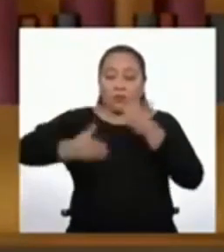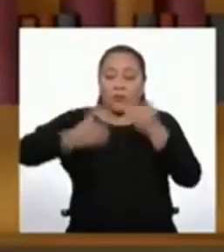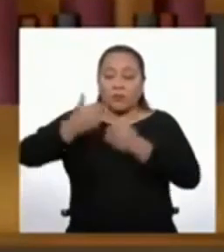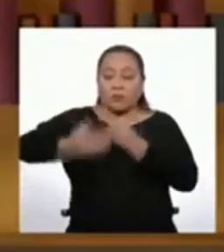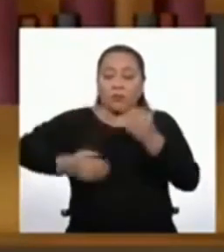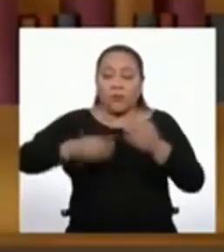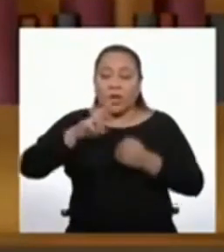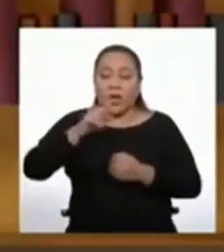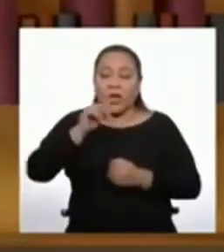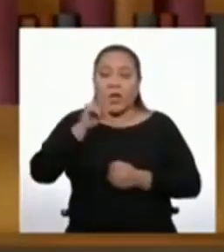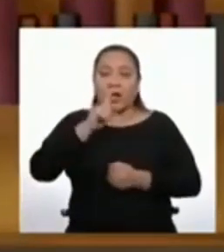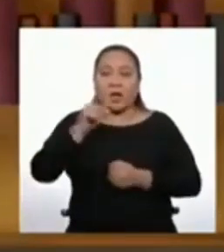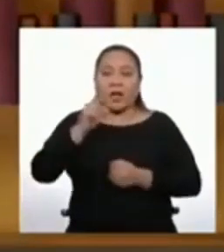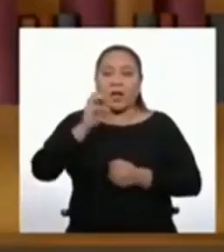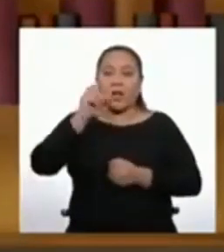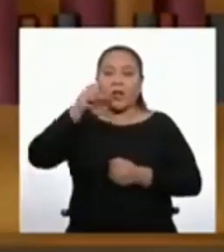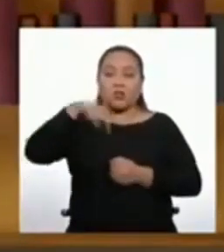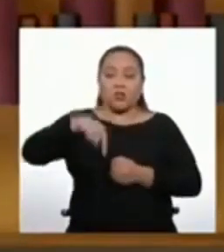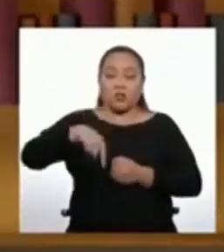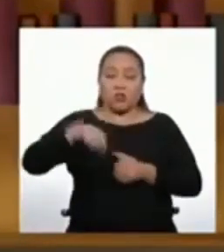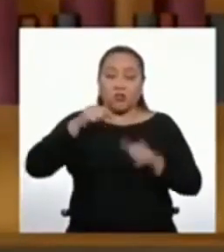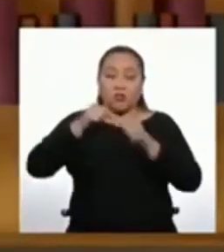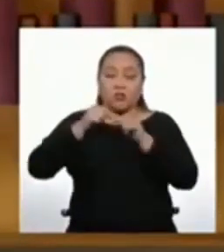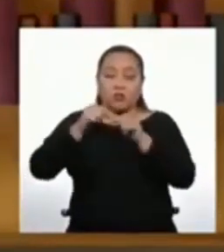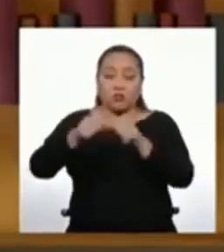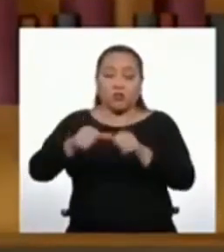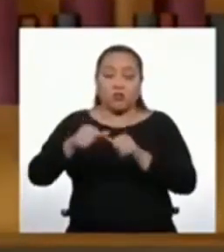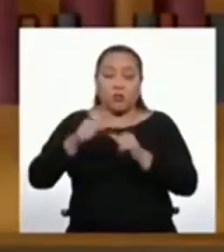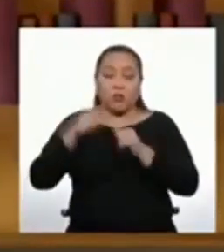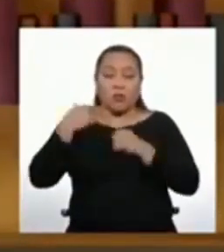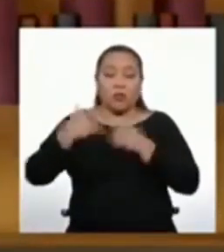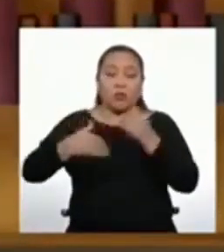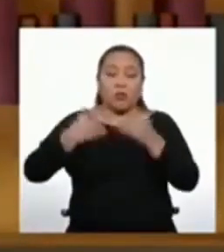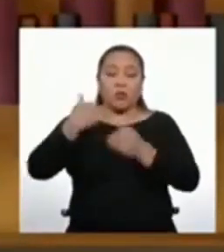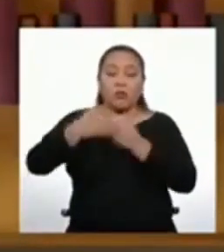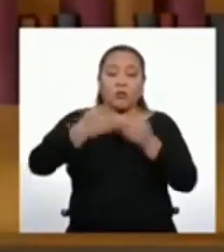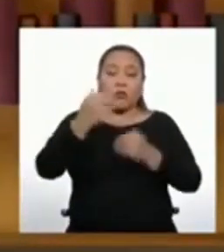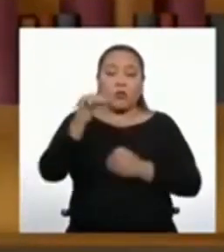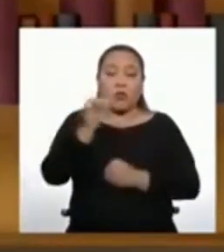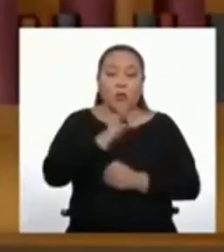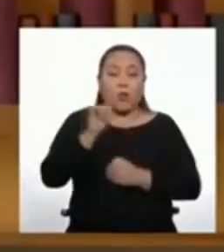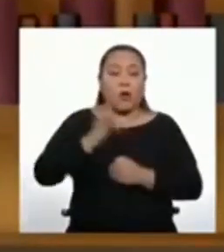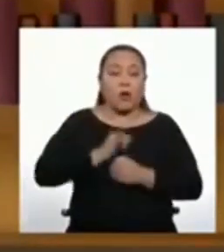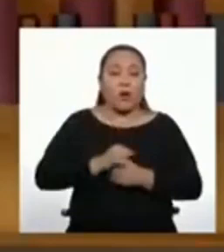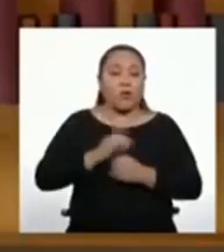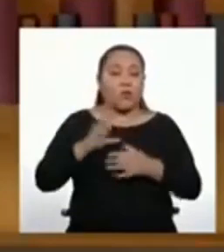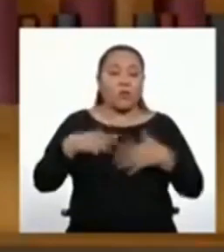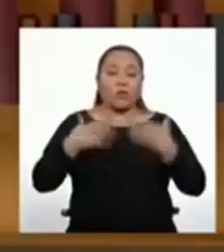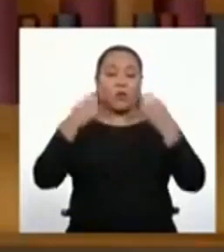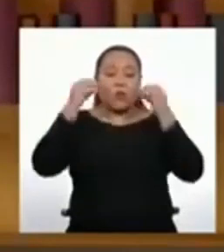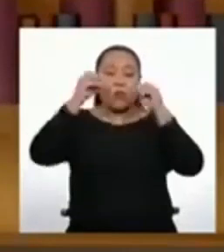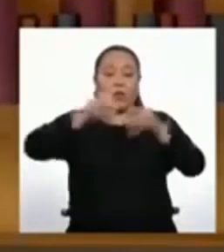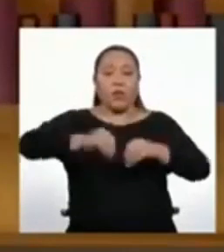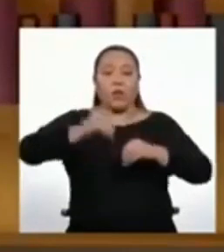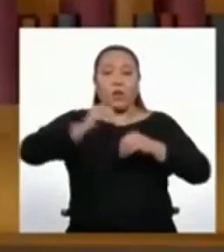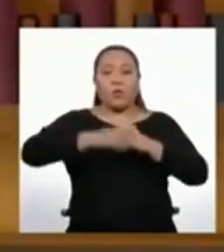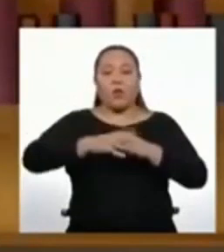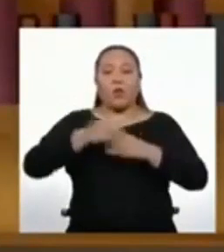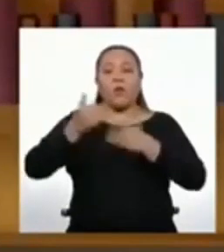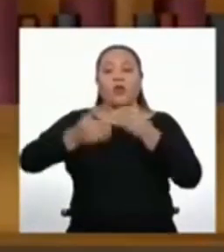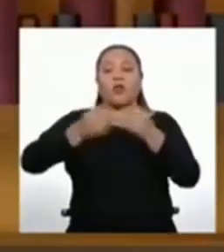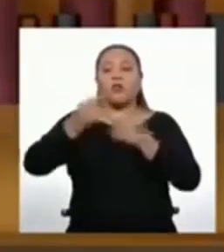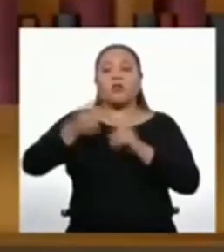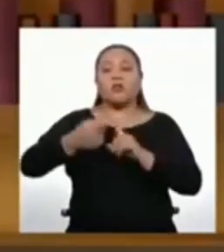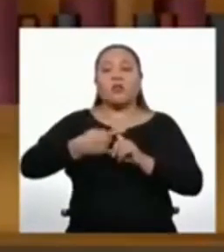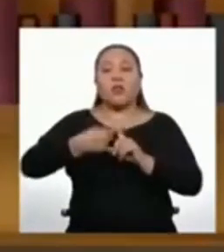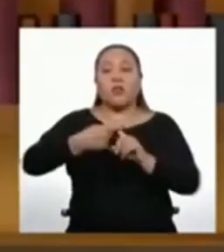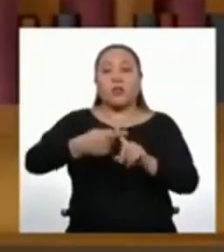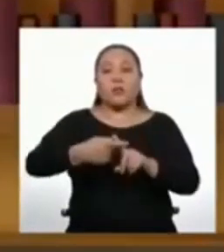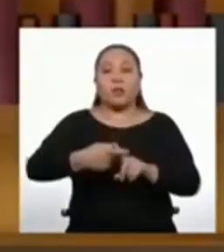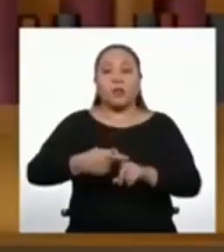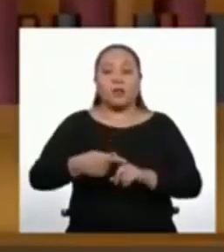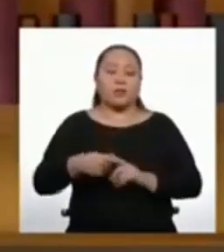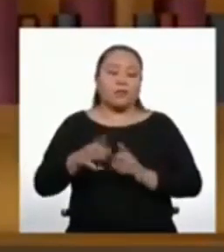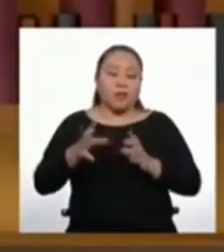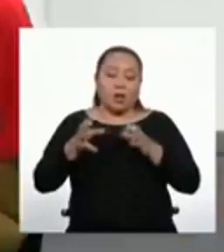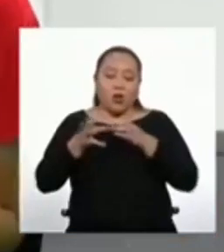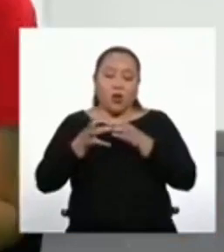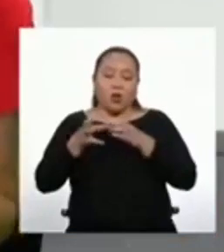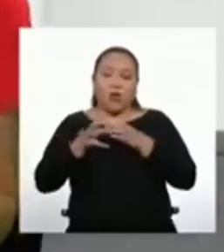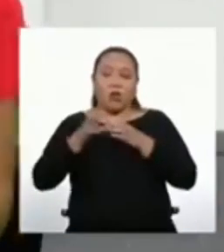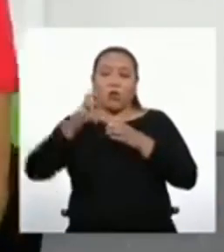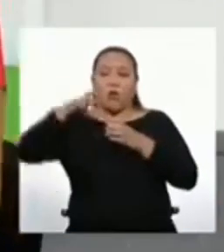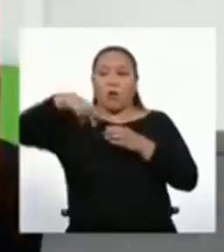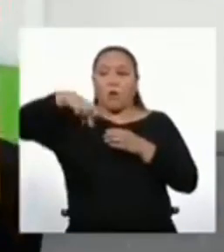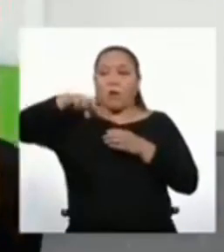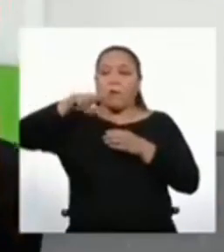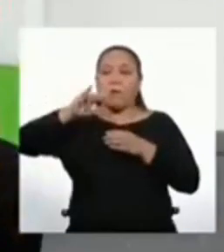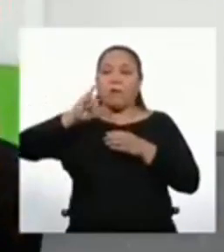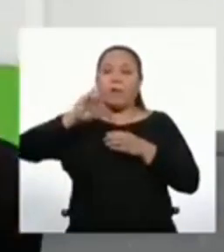no podemos hablar de una progresión aritmética. Por lo tanto, el conjunto de números primos no puede denominarse así.